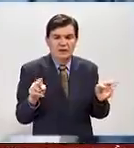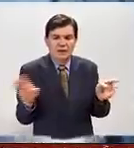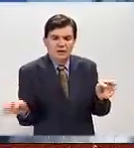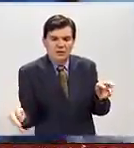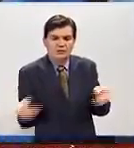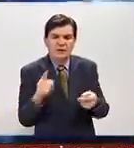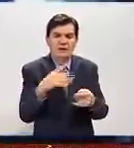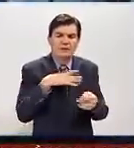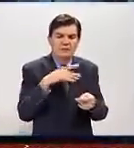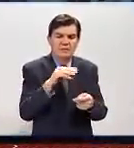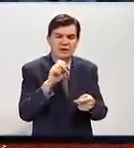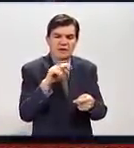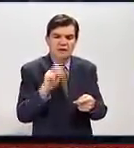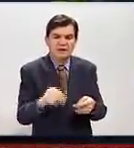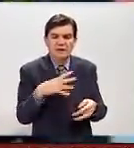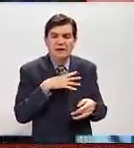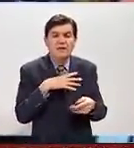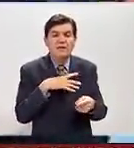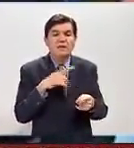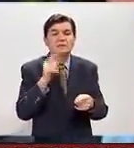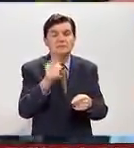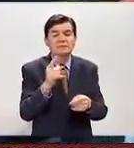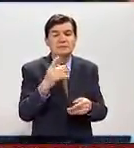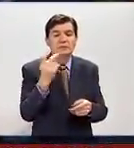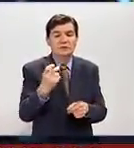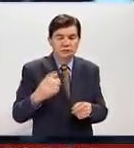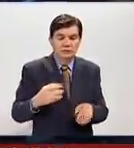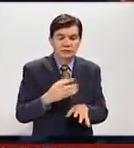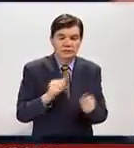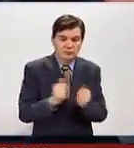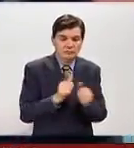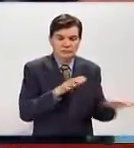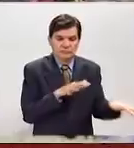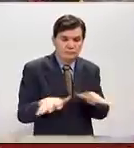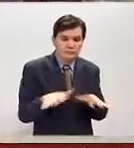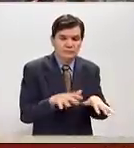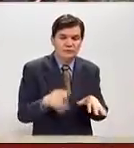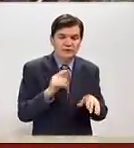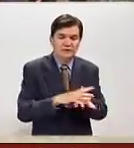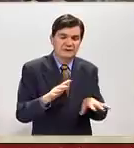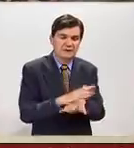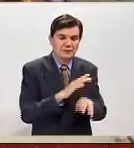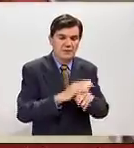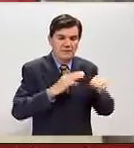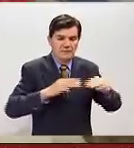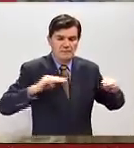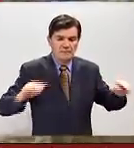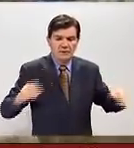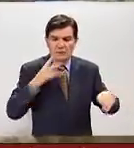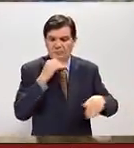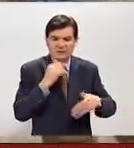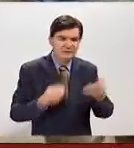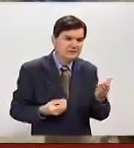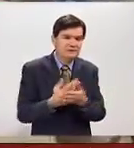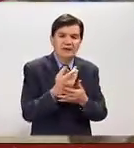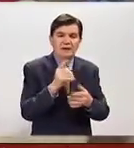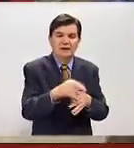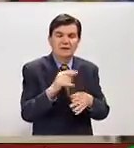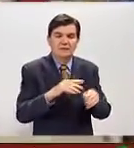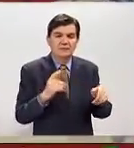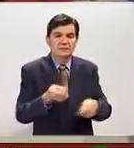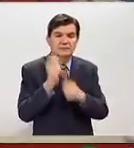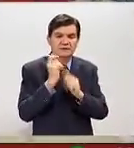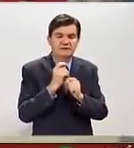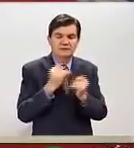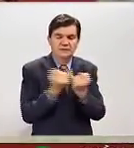el marlín, y bueno, debido a este temblor, pues se removió el mar y no podían salir a pescar. Además,